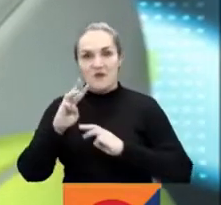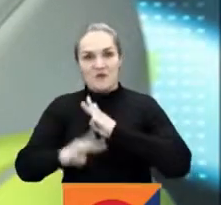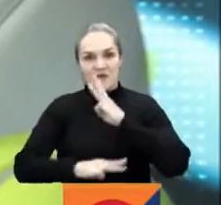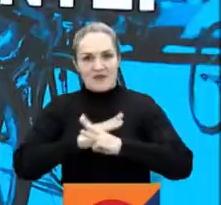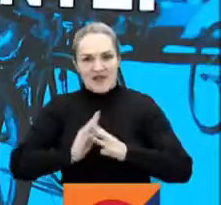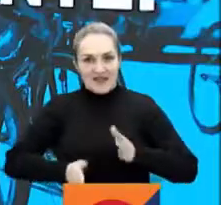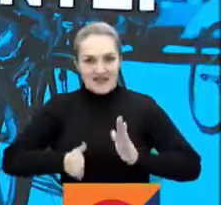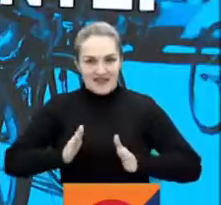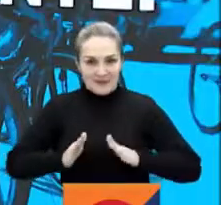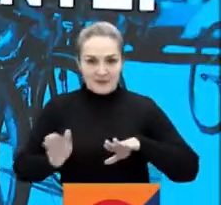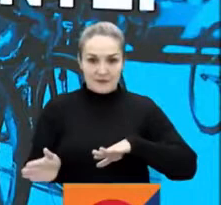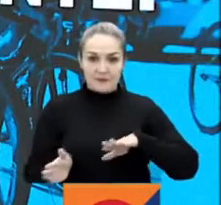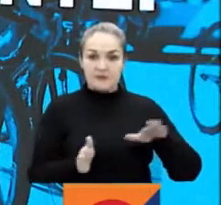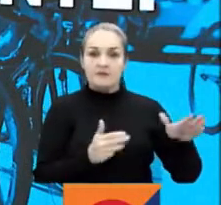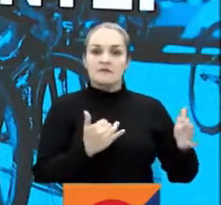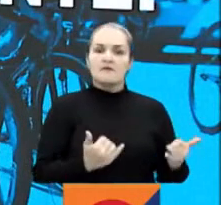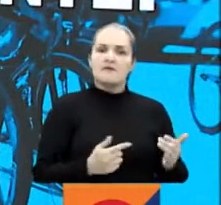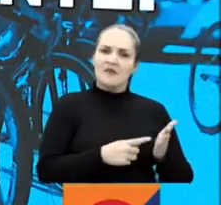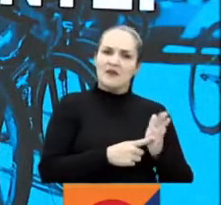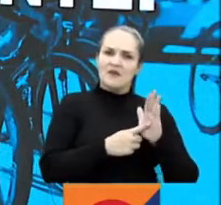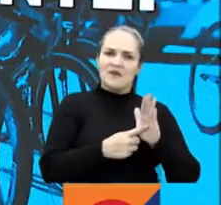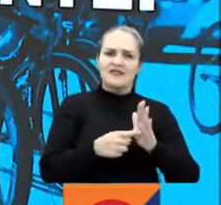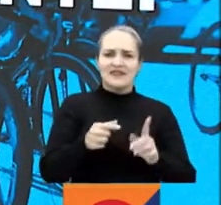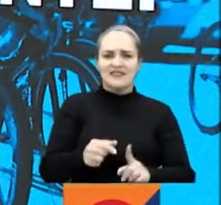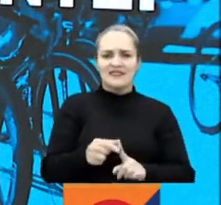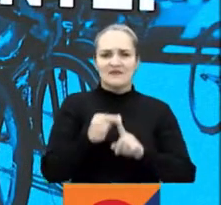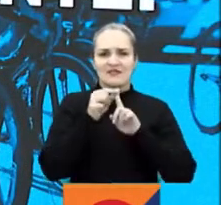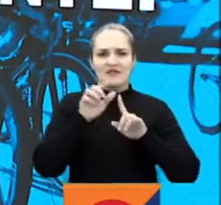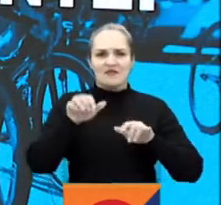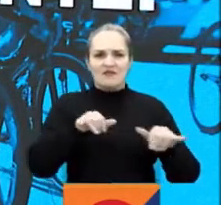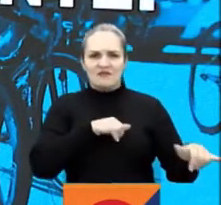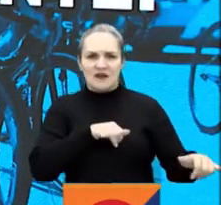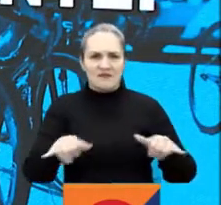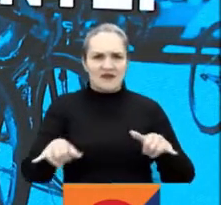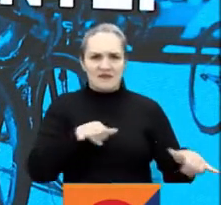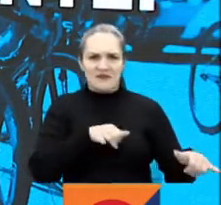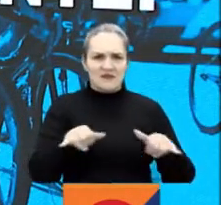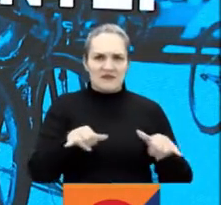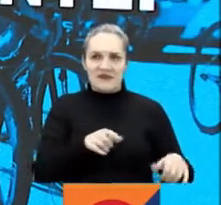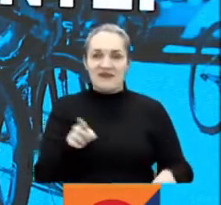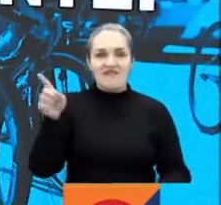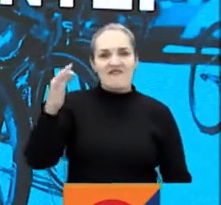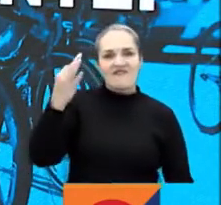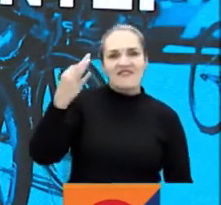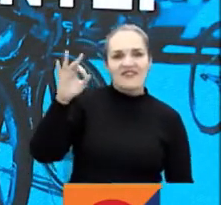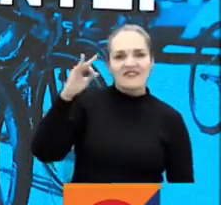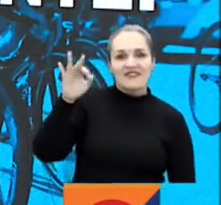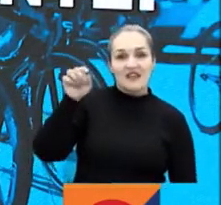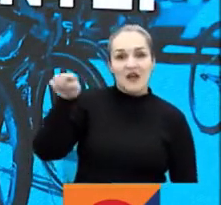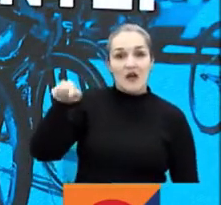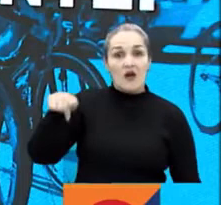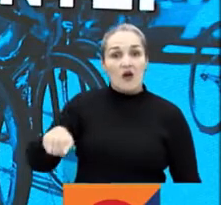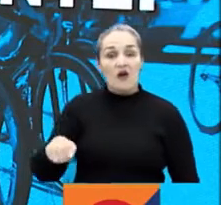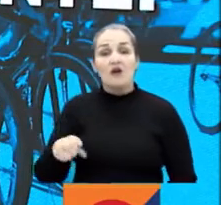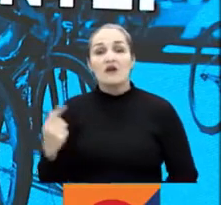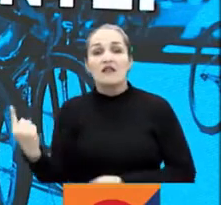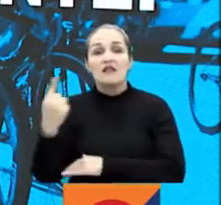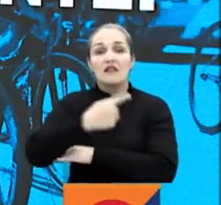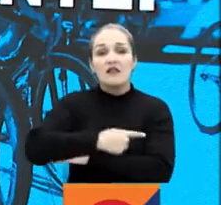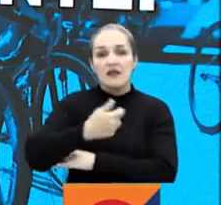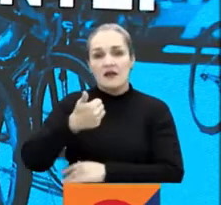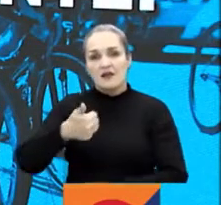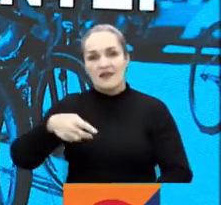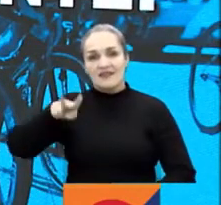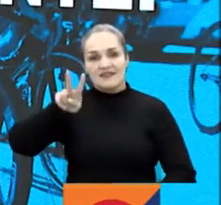montarnos en una bicicleta especial, la del Tour de Francia y la de la etapa 17 que se vivió hoy. Y justamente